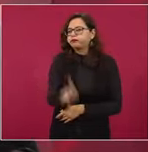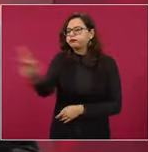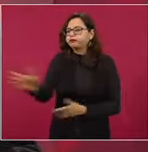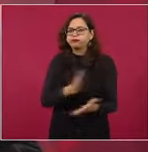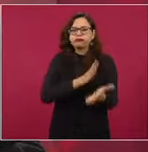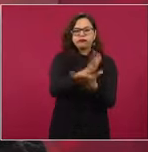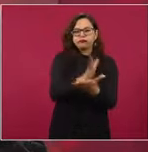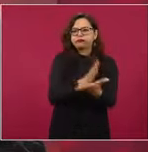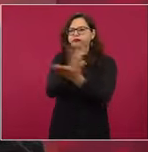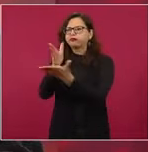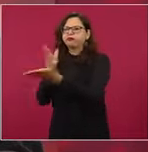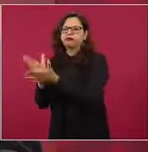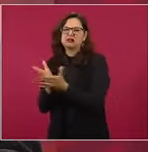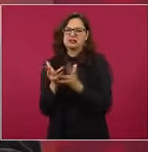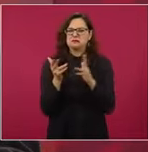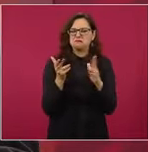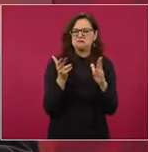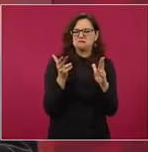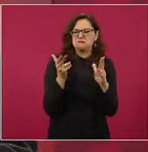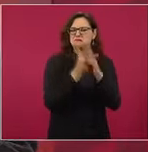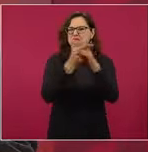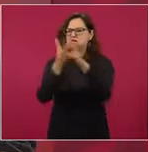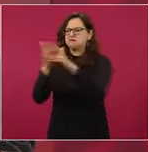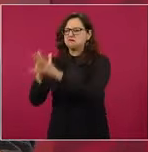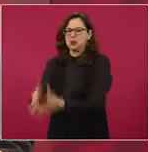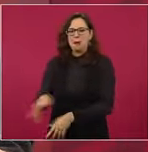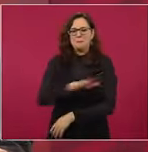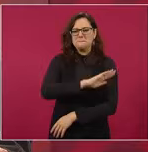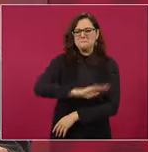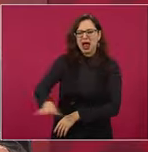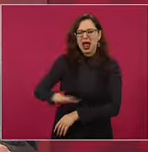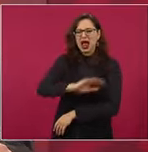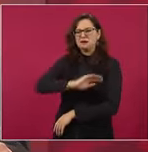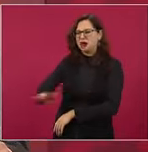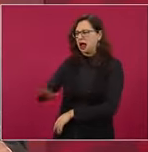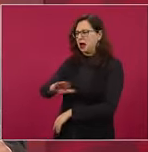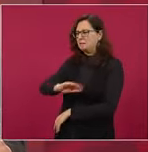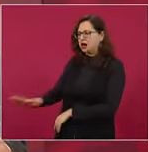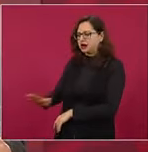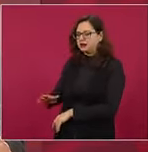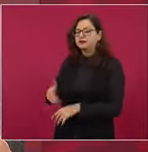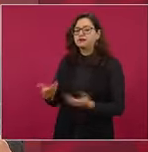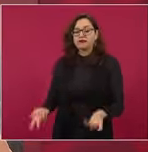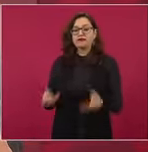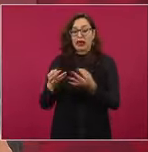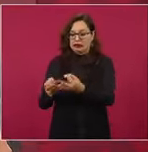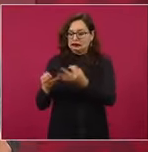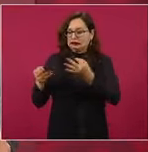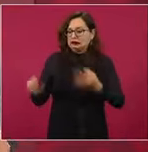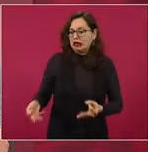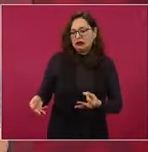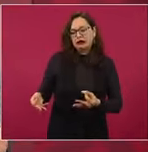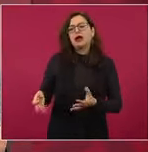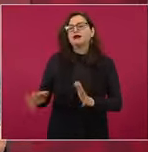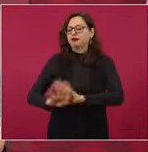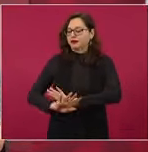y entregaban las tierras de los mayas, porque ese era el propósito,